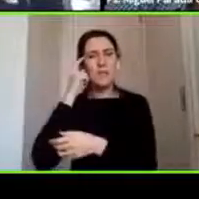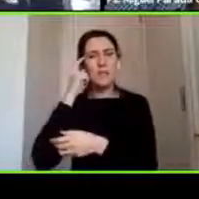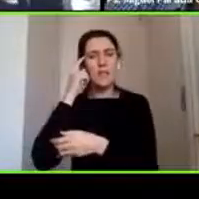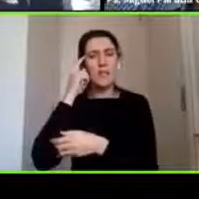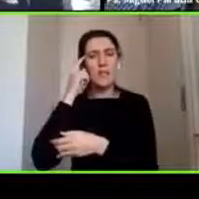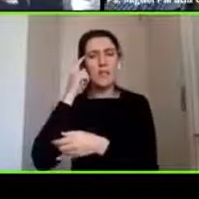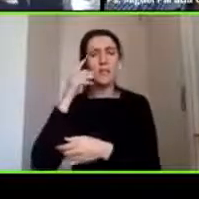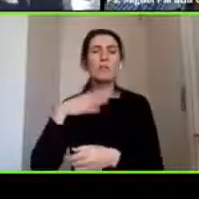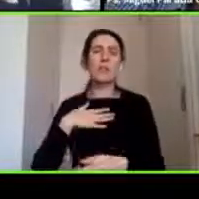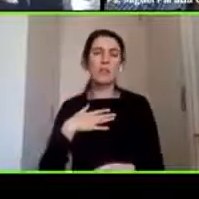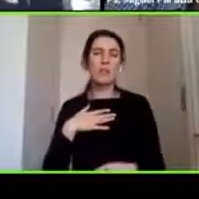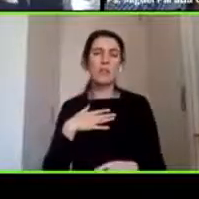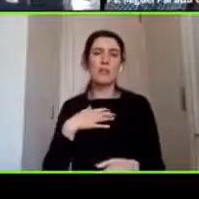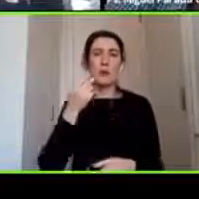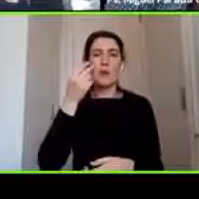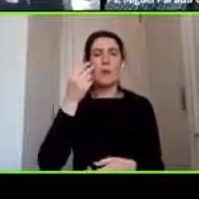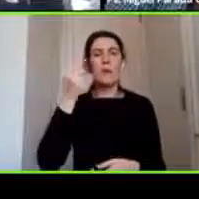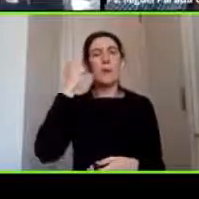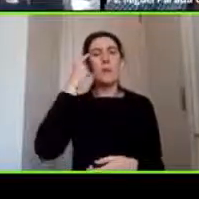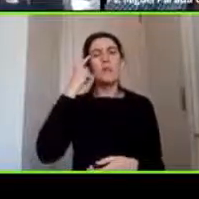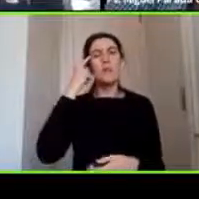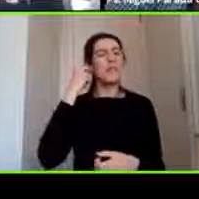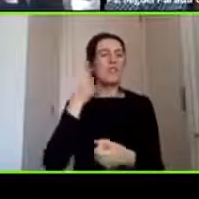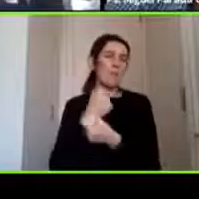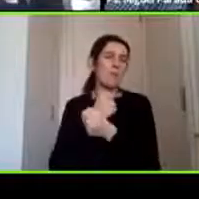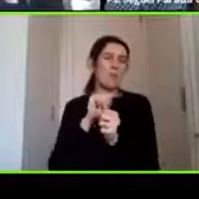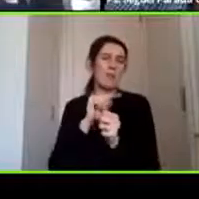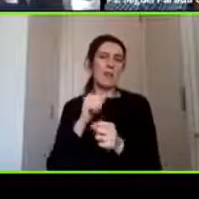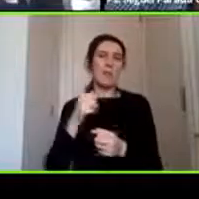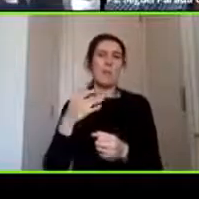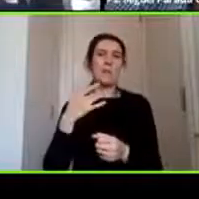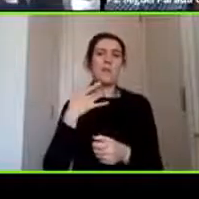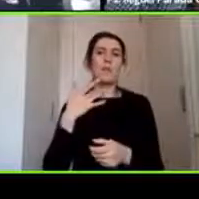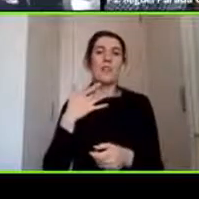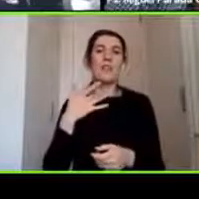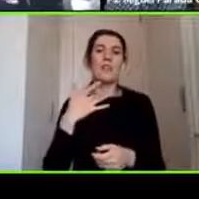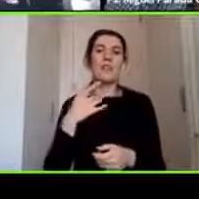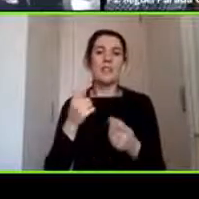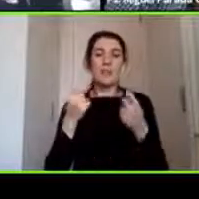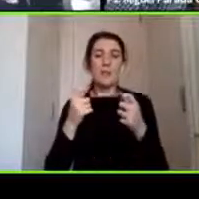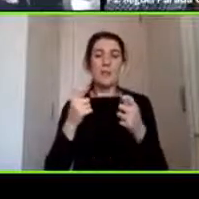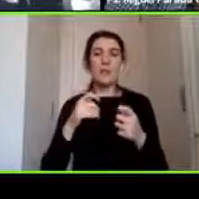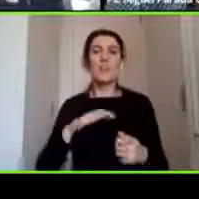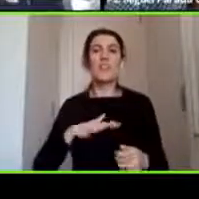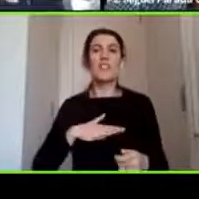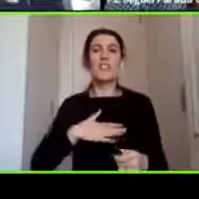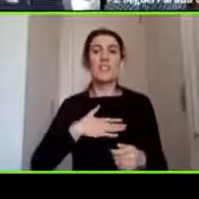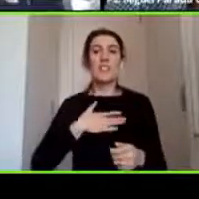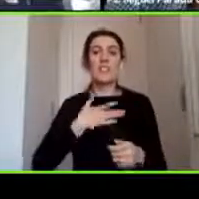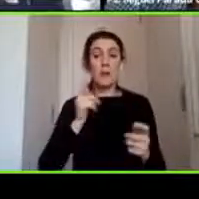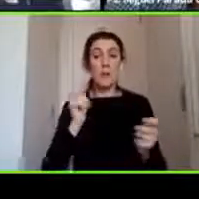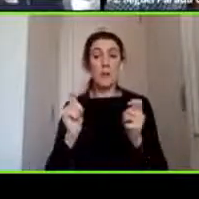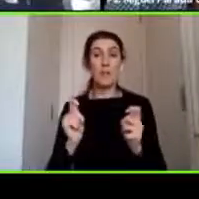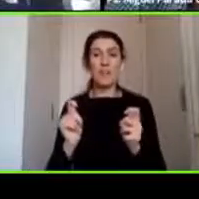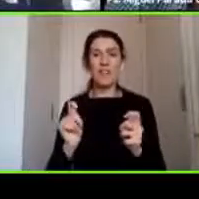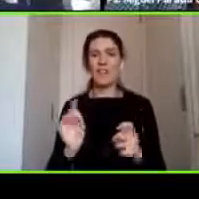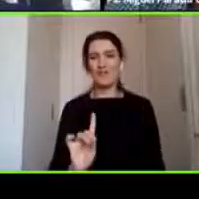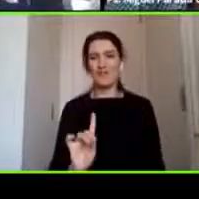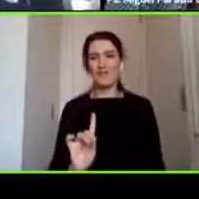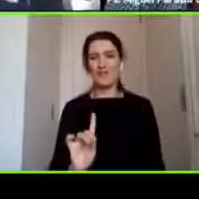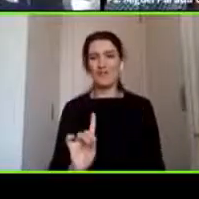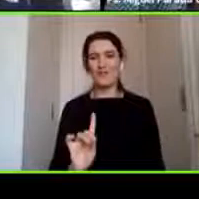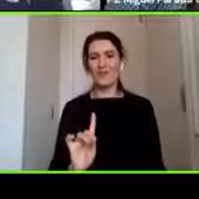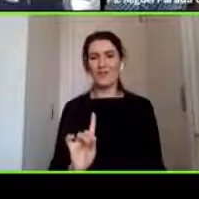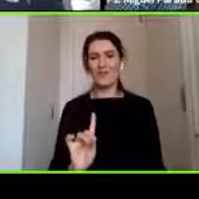vamos haciendo porque en verdad no nos gusta sentirnos expuestos al peligro pero ahí está la oportunidad de aprendizaje también para